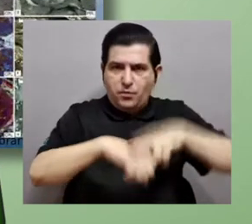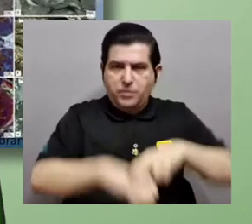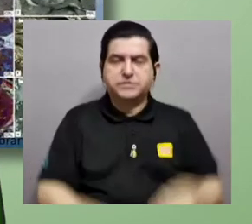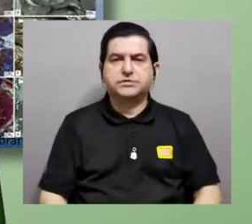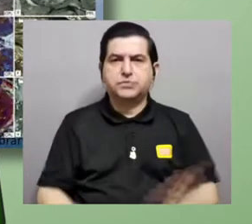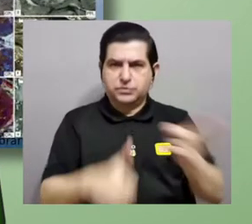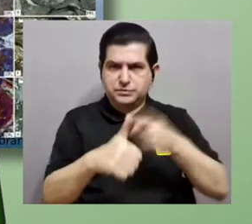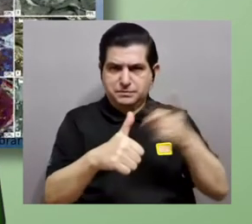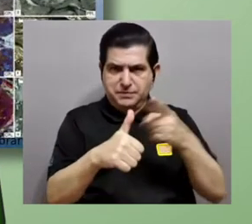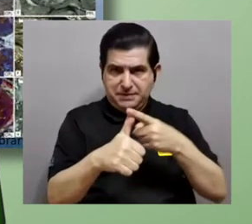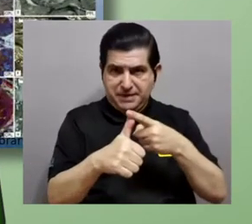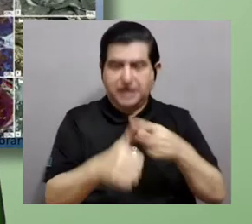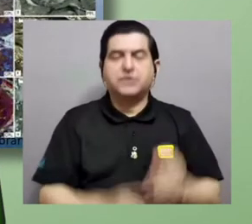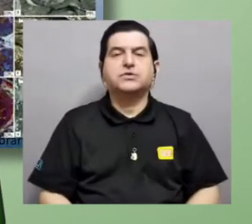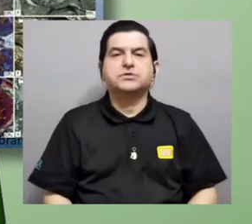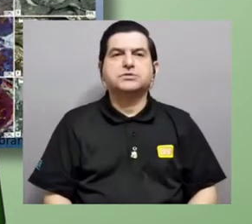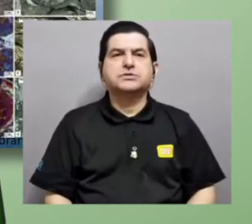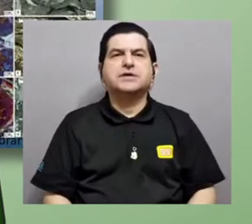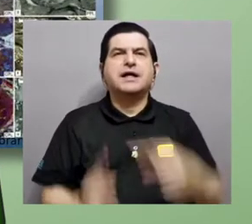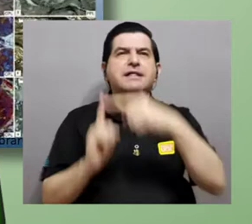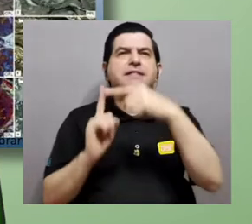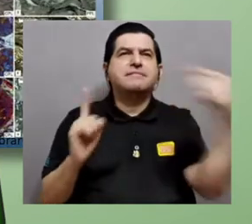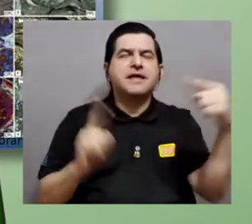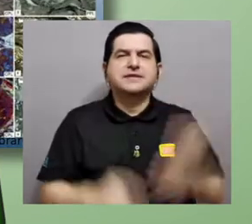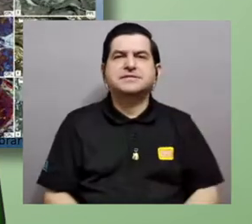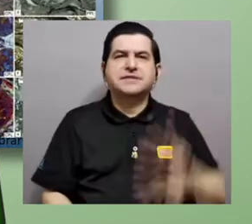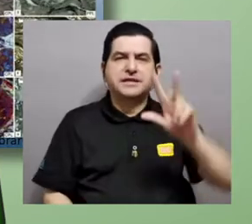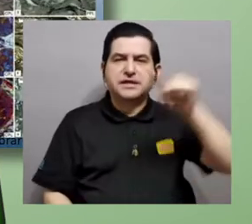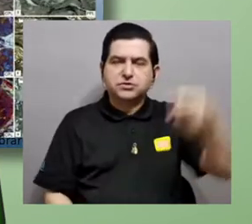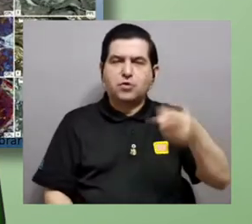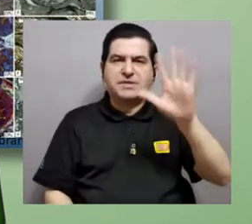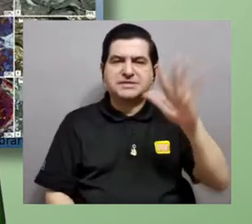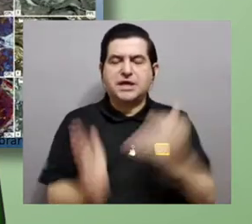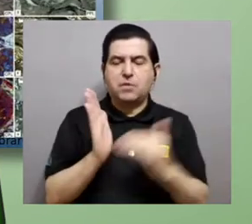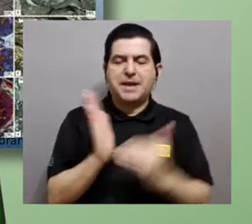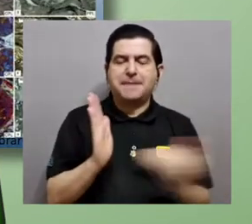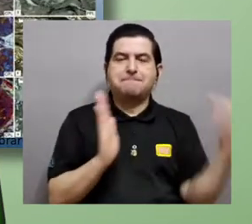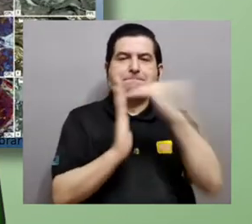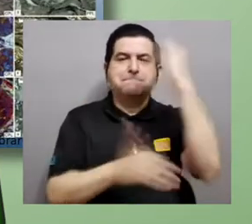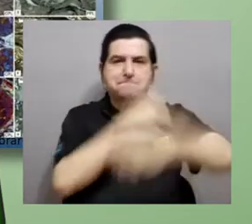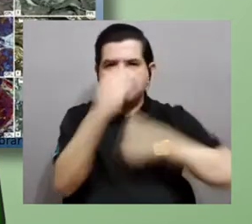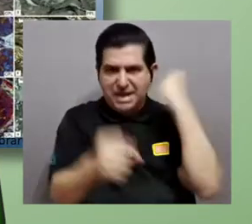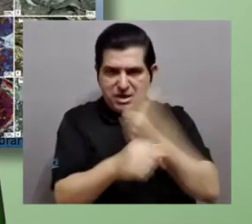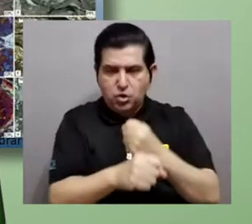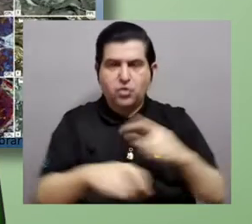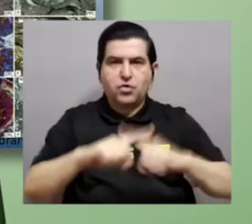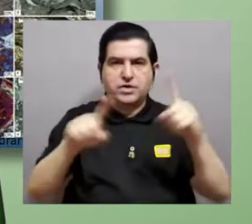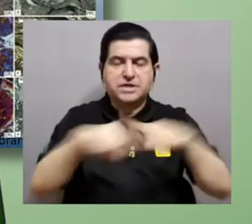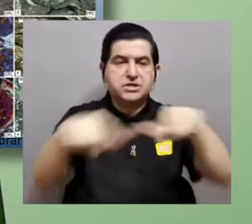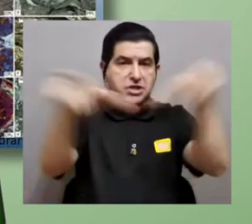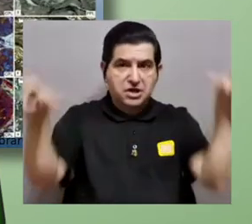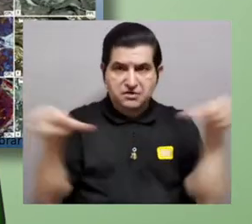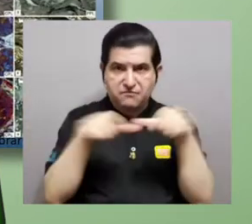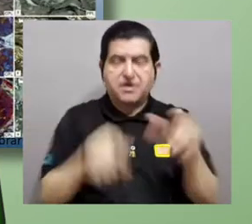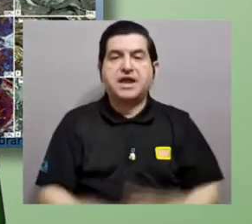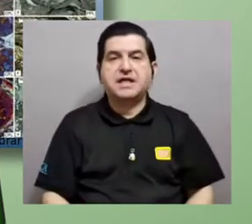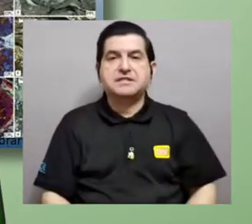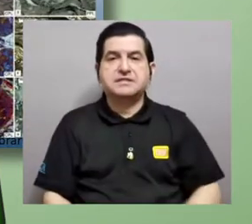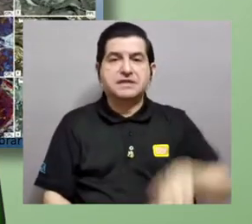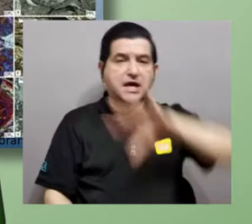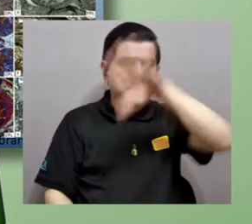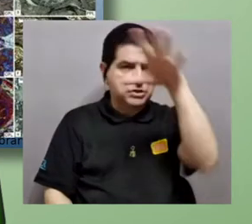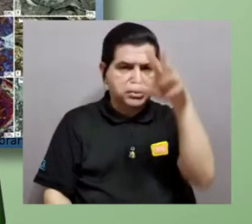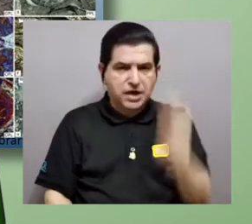antiguos descritos datan de, como les dije, de 3,5 mil millones de años. Hay varias localidades, por ejemplo, en